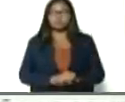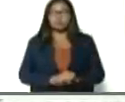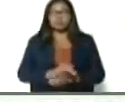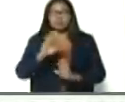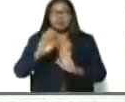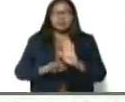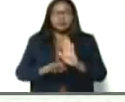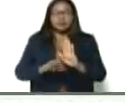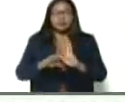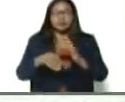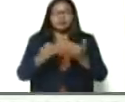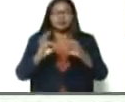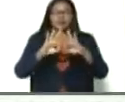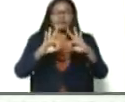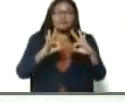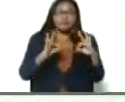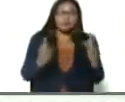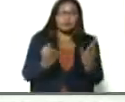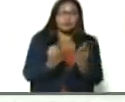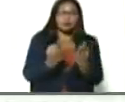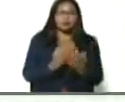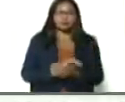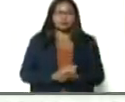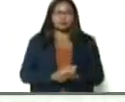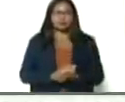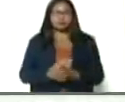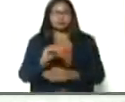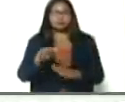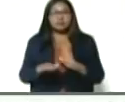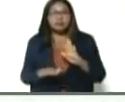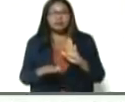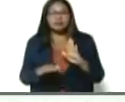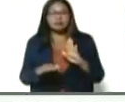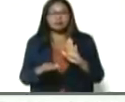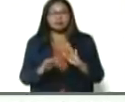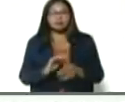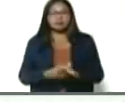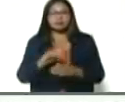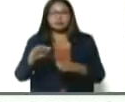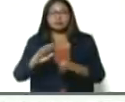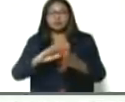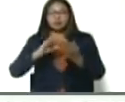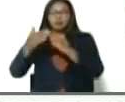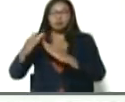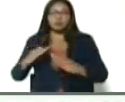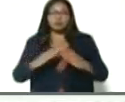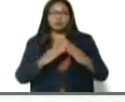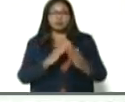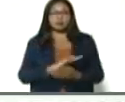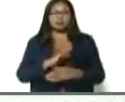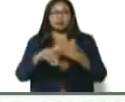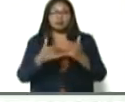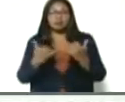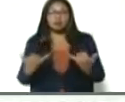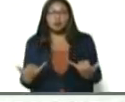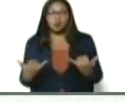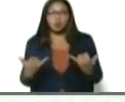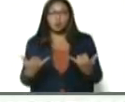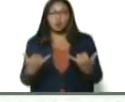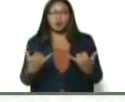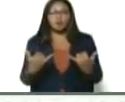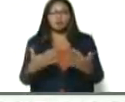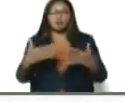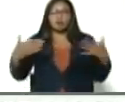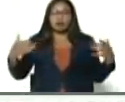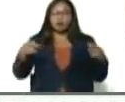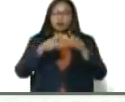familiar, desde la pequeña escala comunitaria, a la mediana y gran escala,